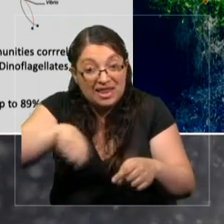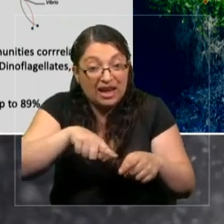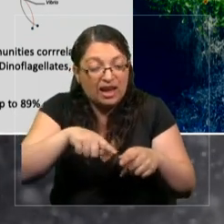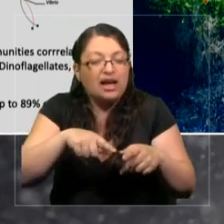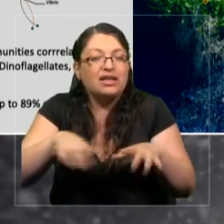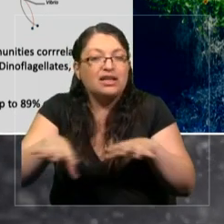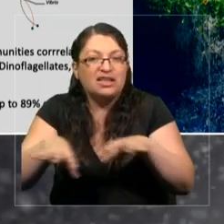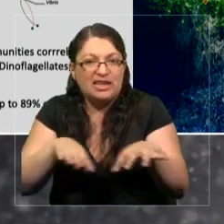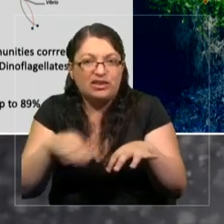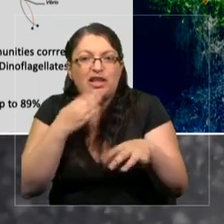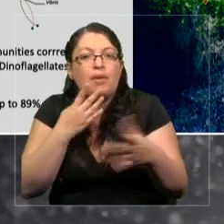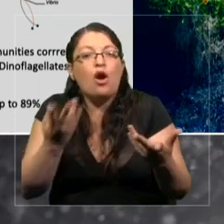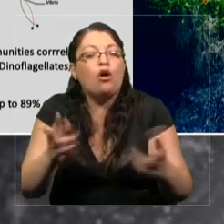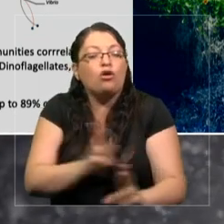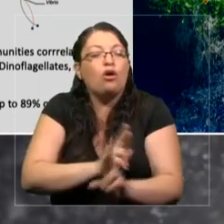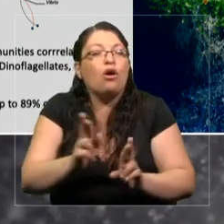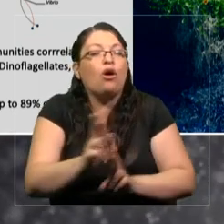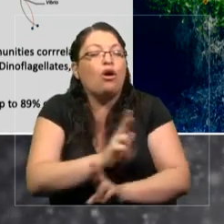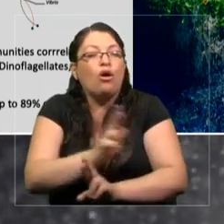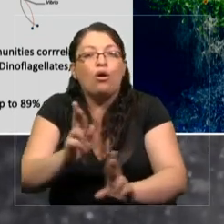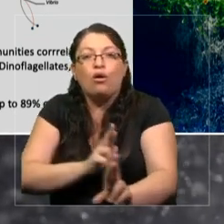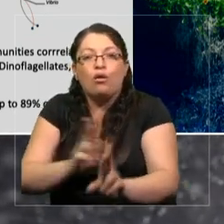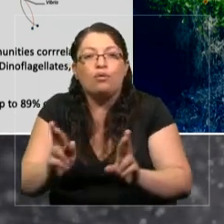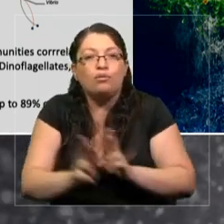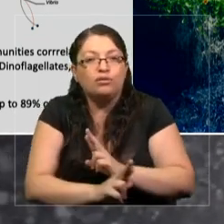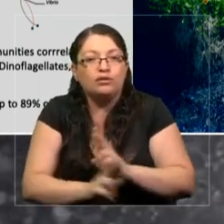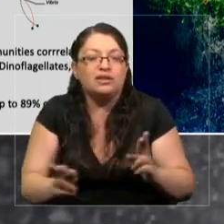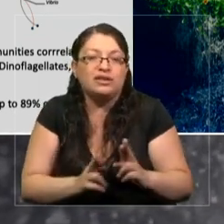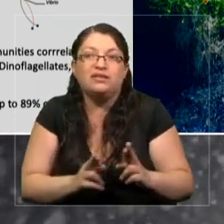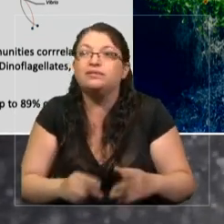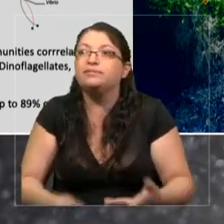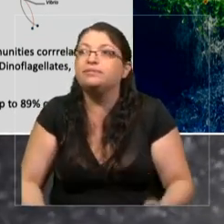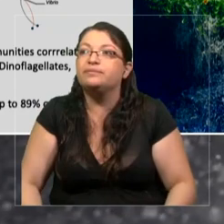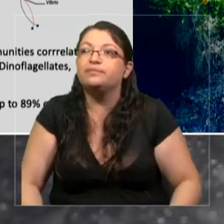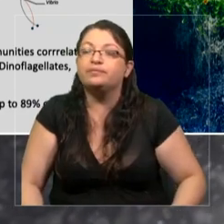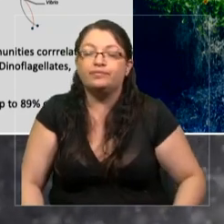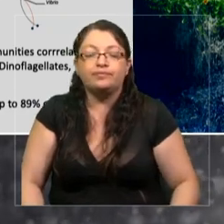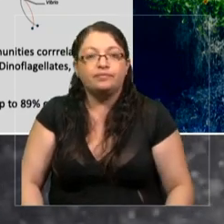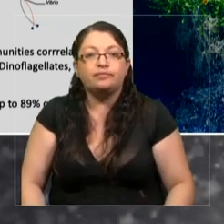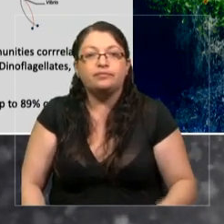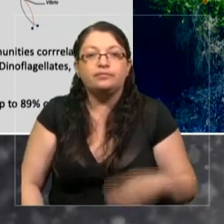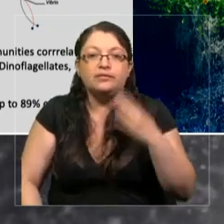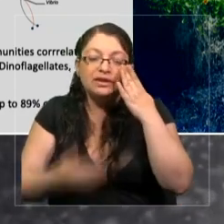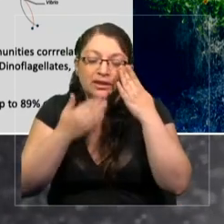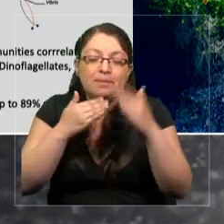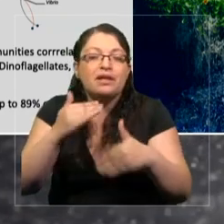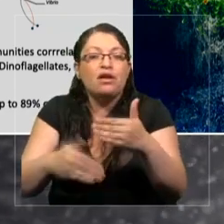con las imágenes y la función del océano.